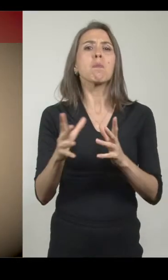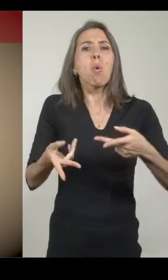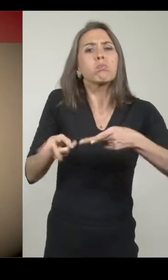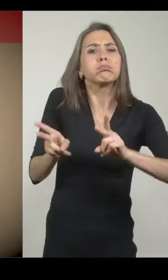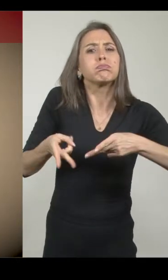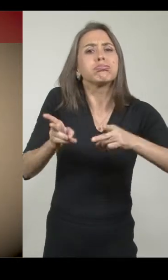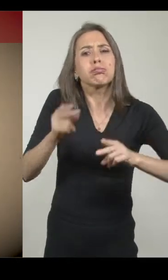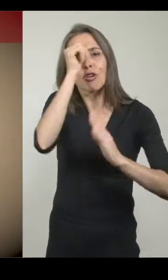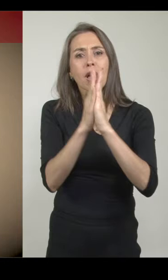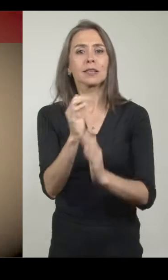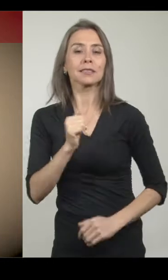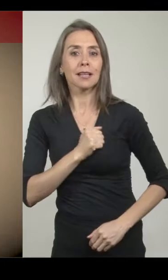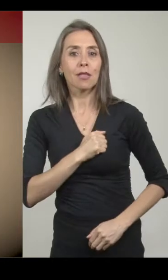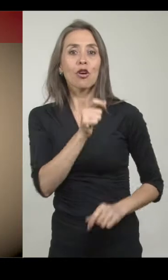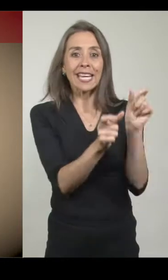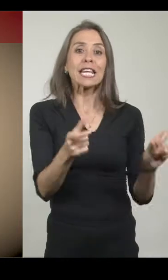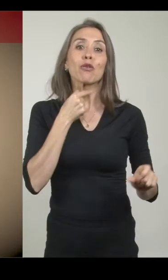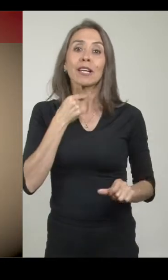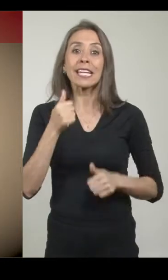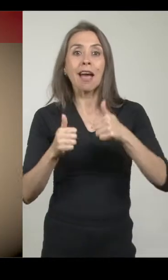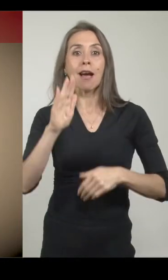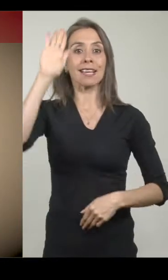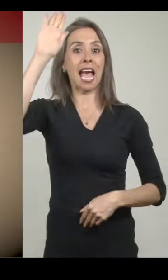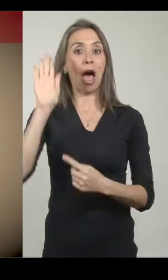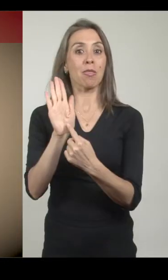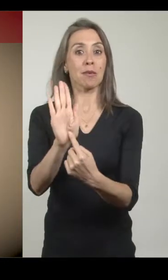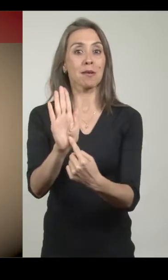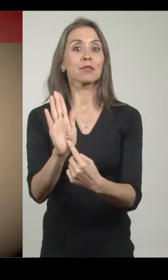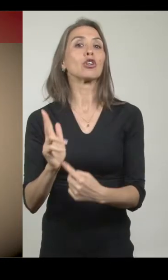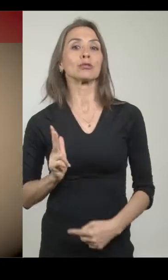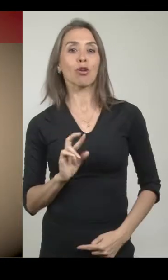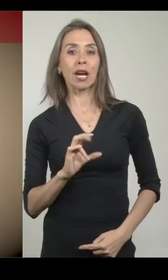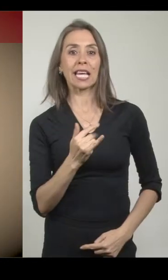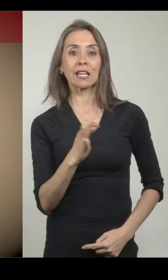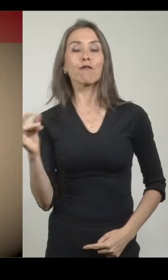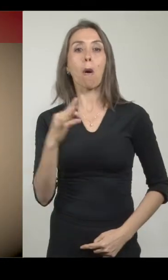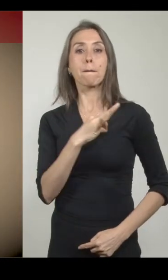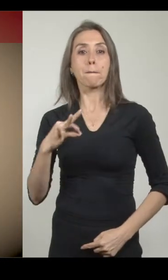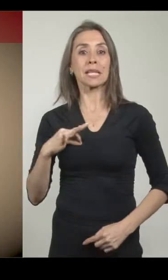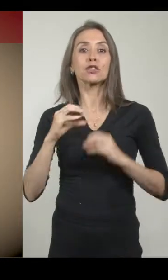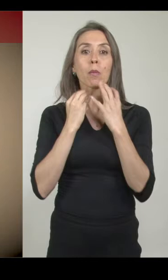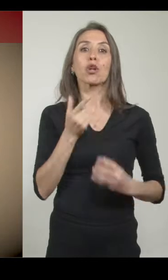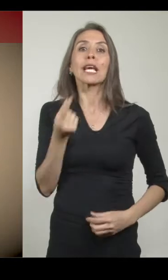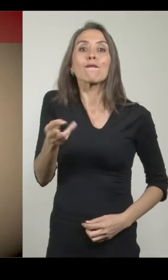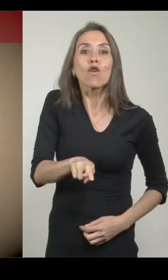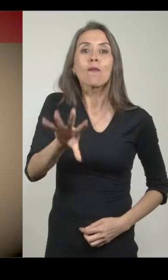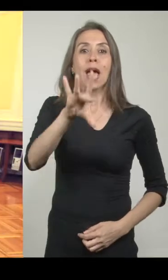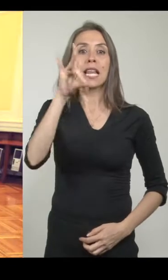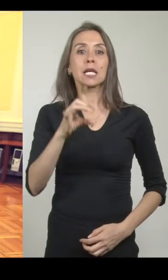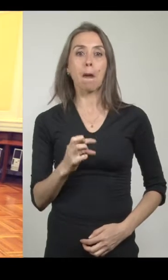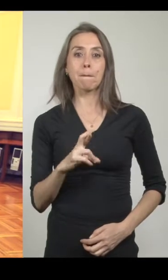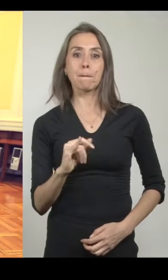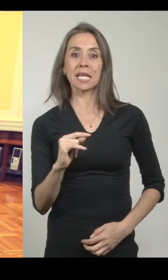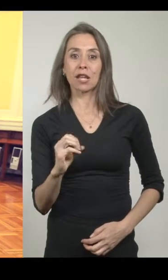complaciente con la Iglesia. Eran partidarios de presentar a la presidencia a Regifo y el ministro Portales propugnaba la reelección de Prieto.